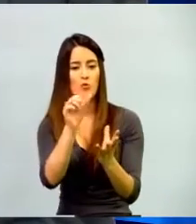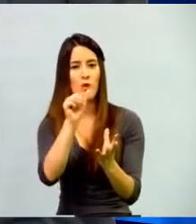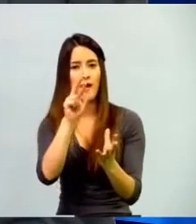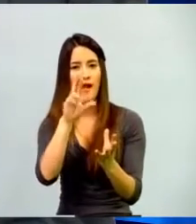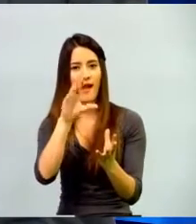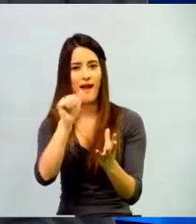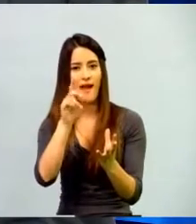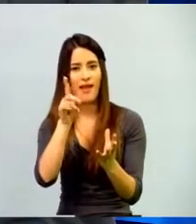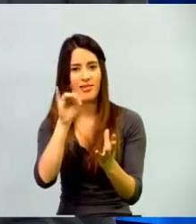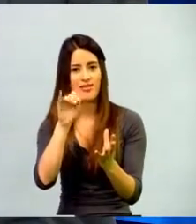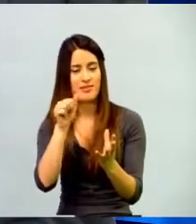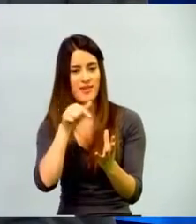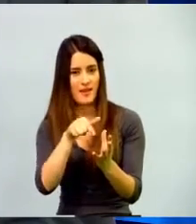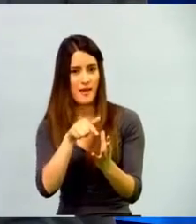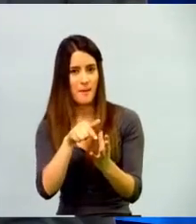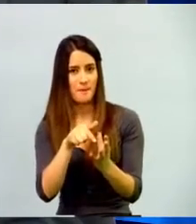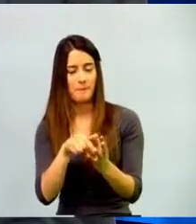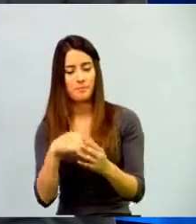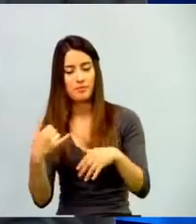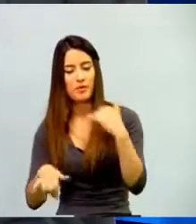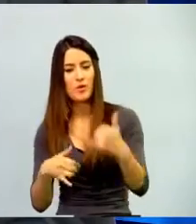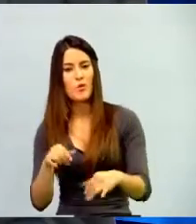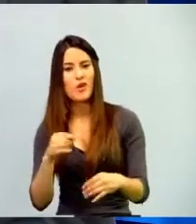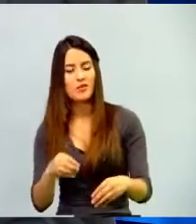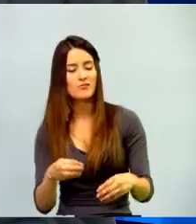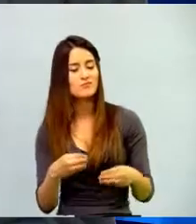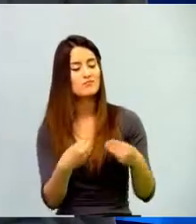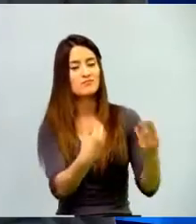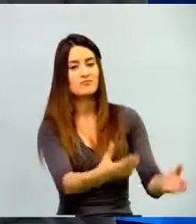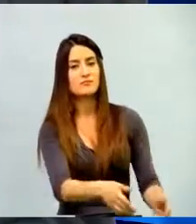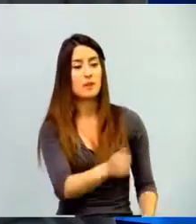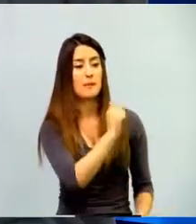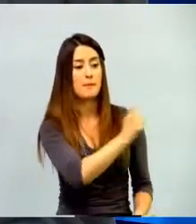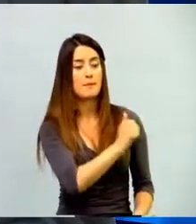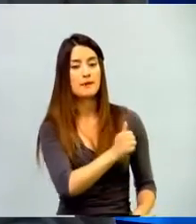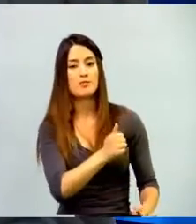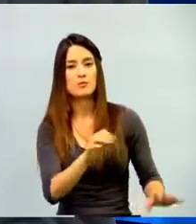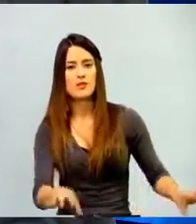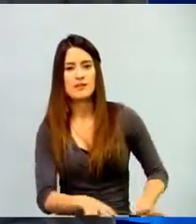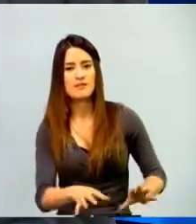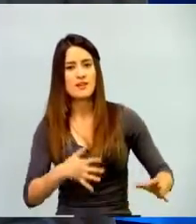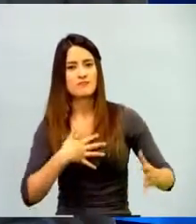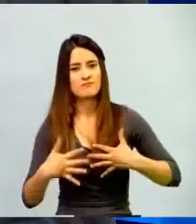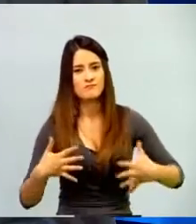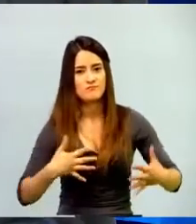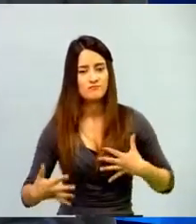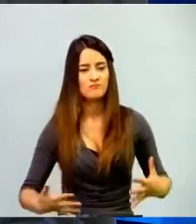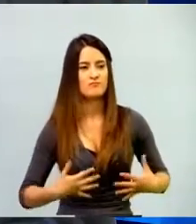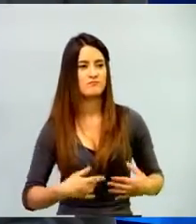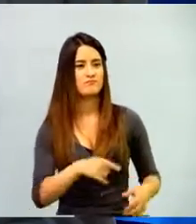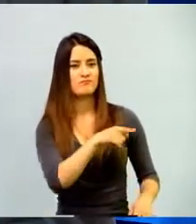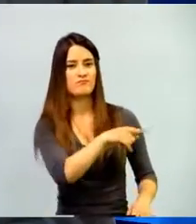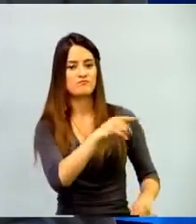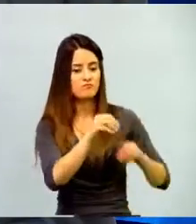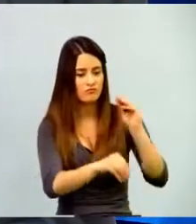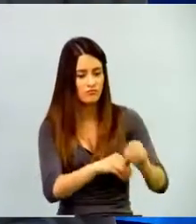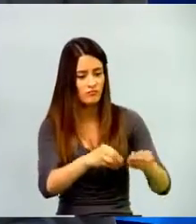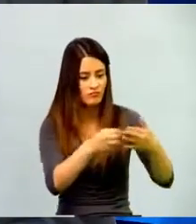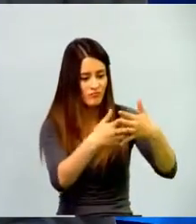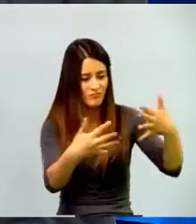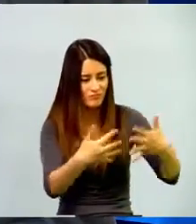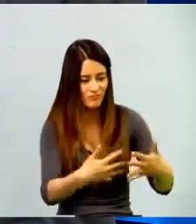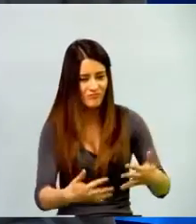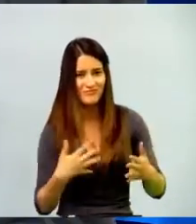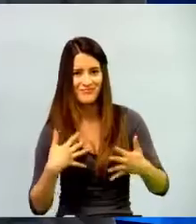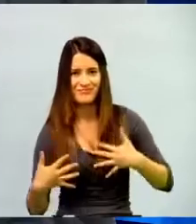muchachos tienen que crear narrativas, construir guiones, actuar, dramatizar y eso genera aprendizajes